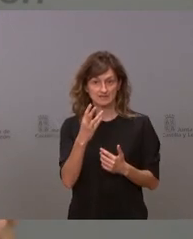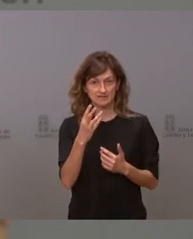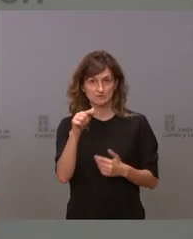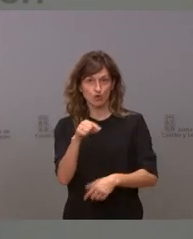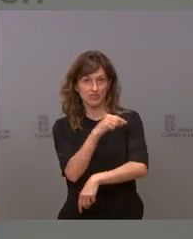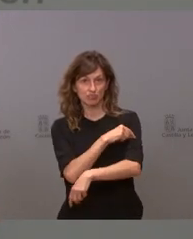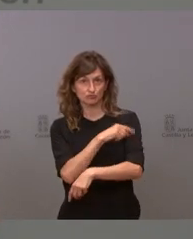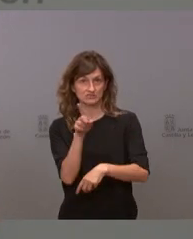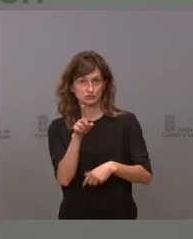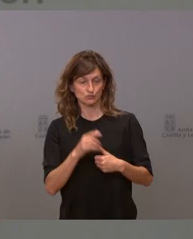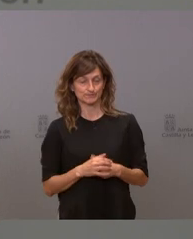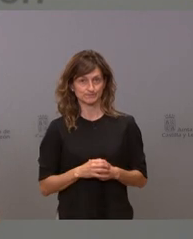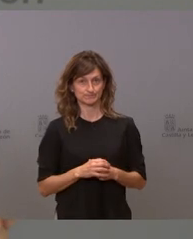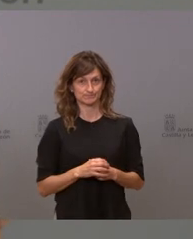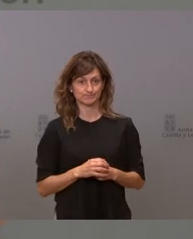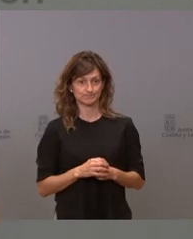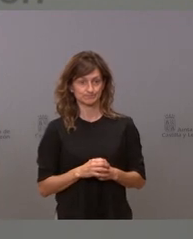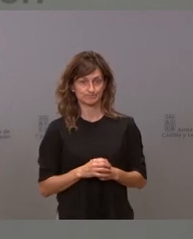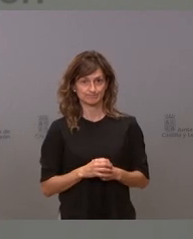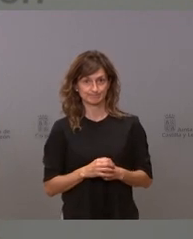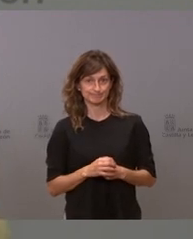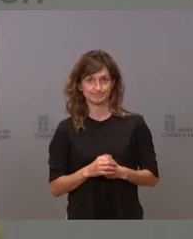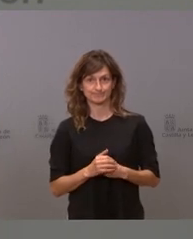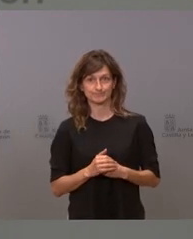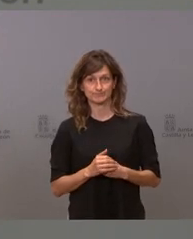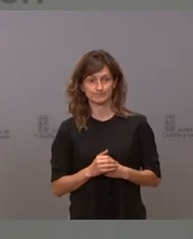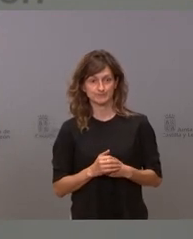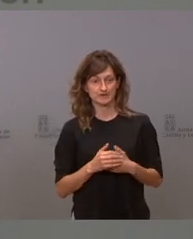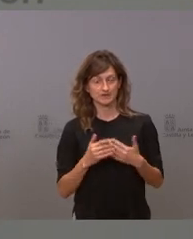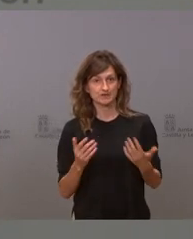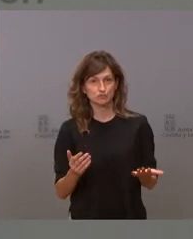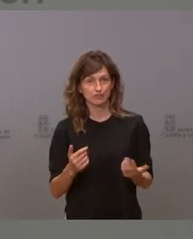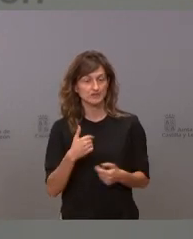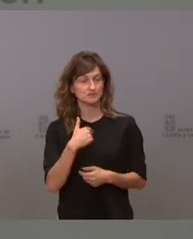dosis y hoy no pone dosis por lo tanto yo